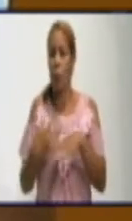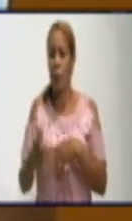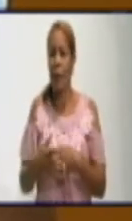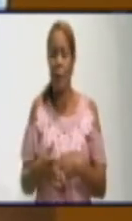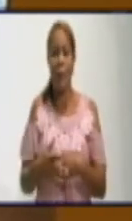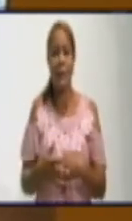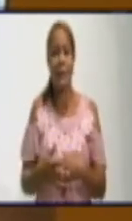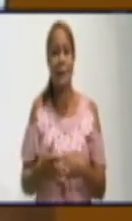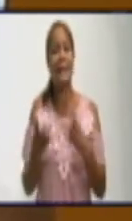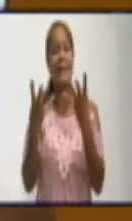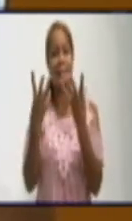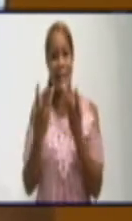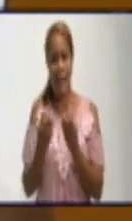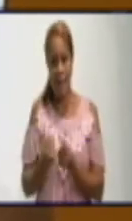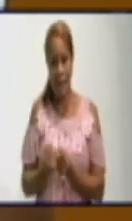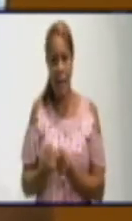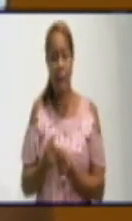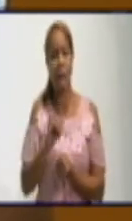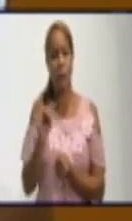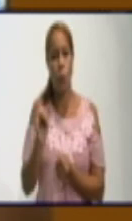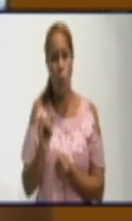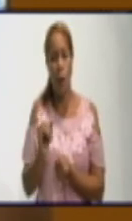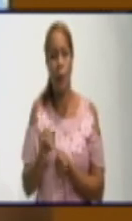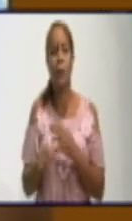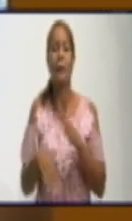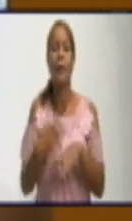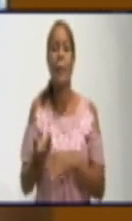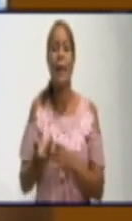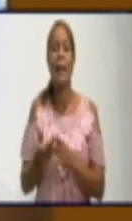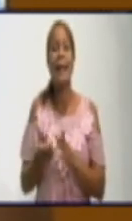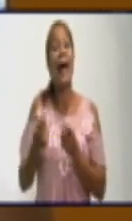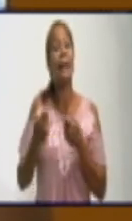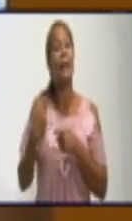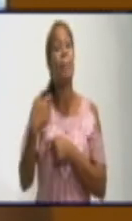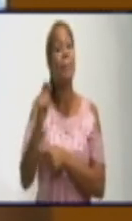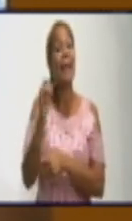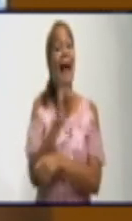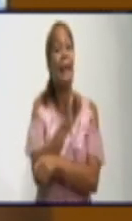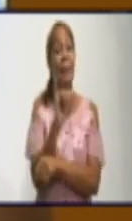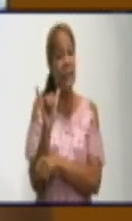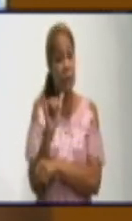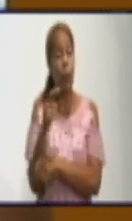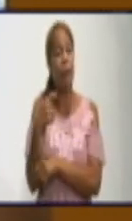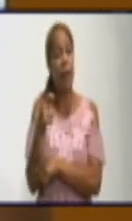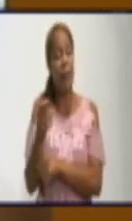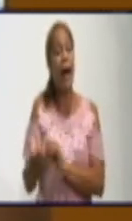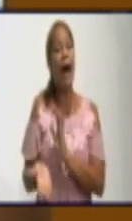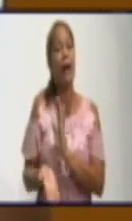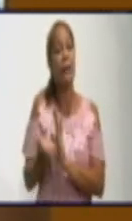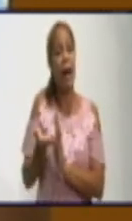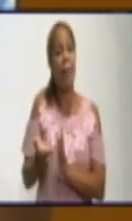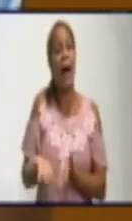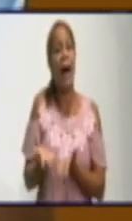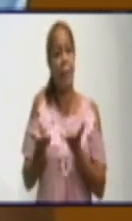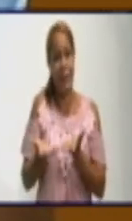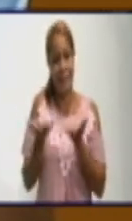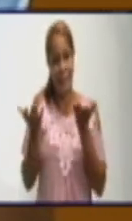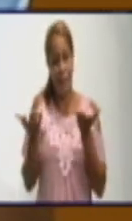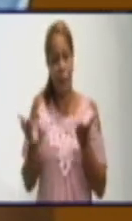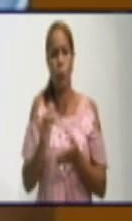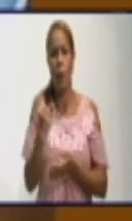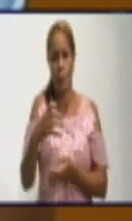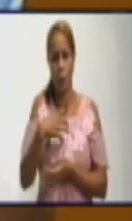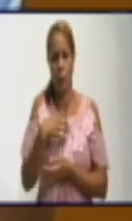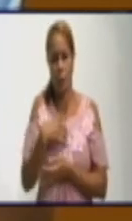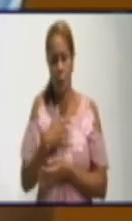el manto freático. La inversión debe ir avanzando, como está avanzando, ya se terminó de conectar una parte de cielo redondo. Hemos tenido afectaciones también